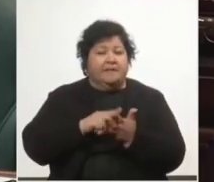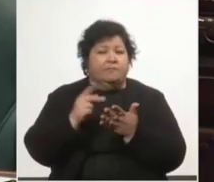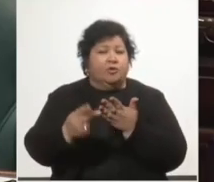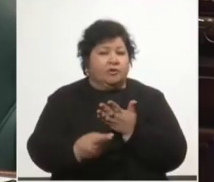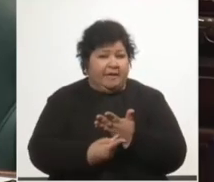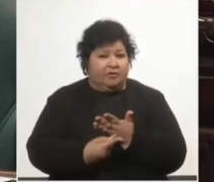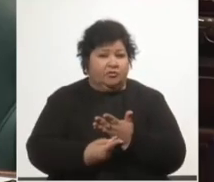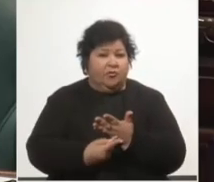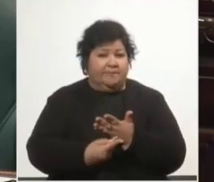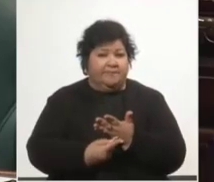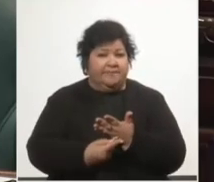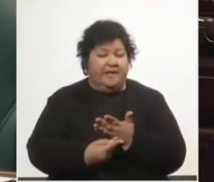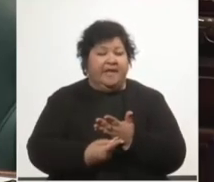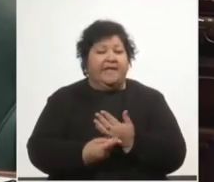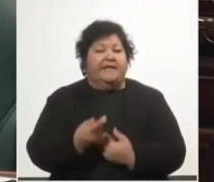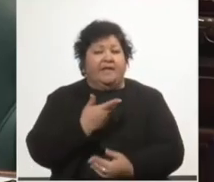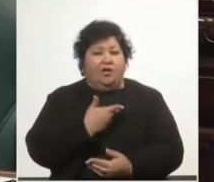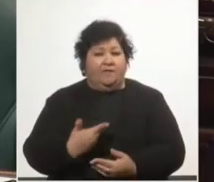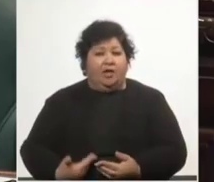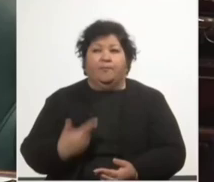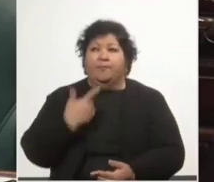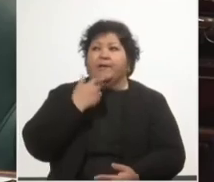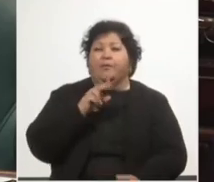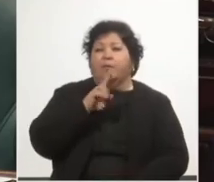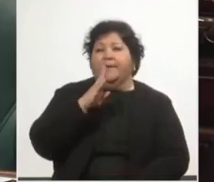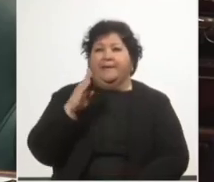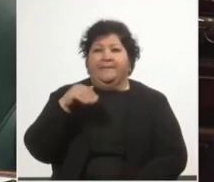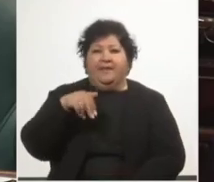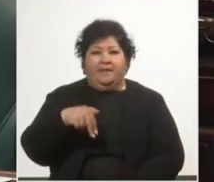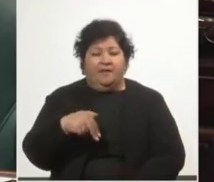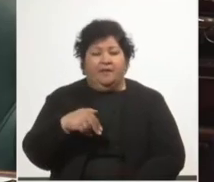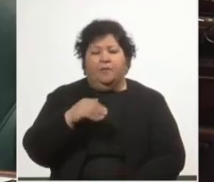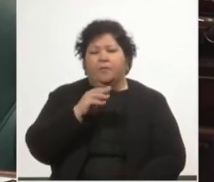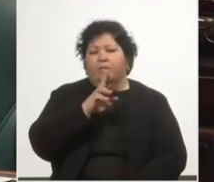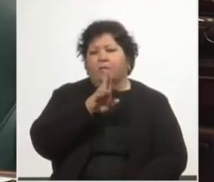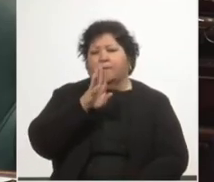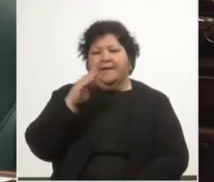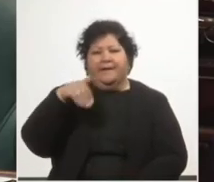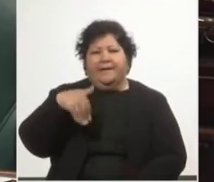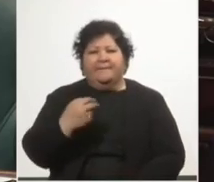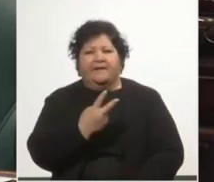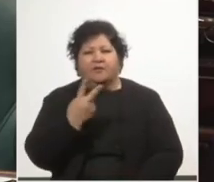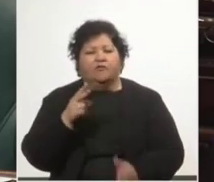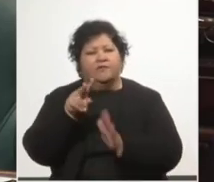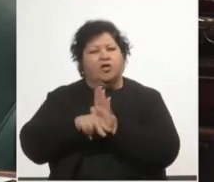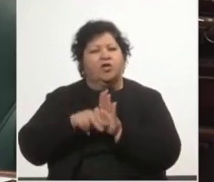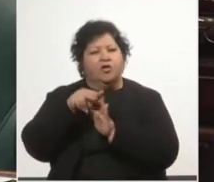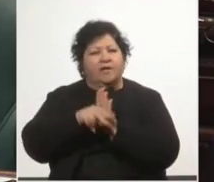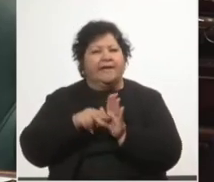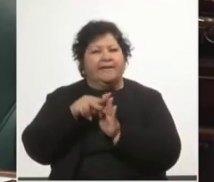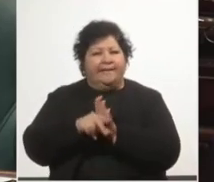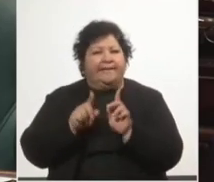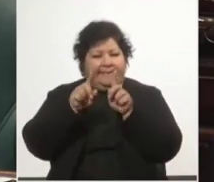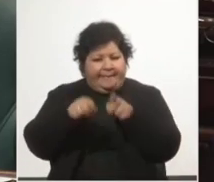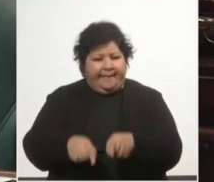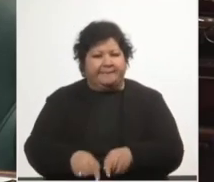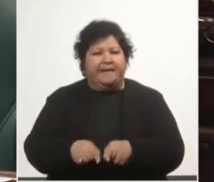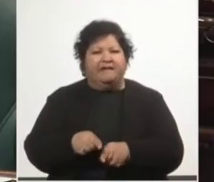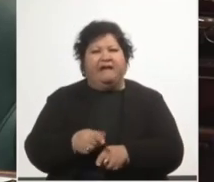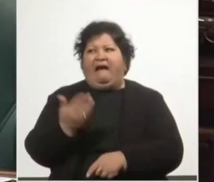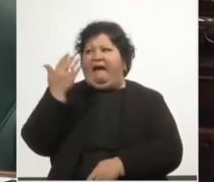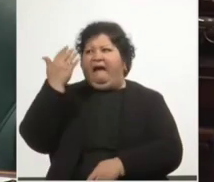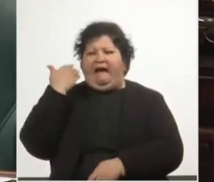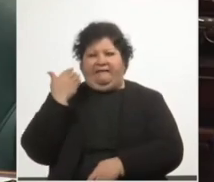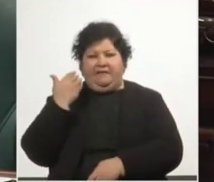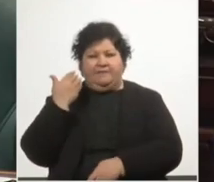administración anterior. La construcción de UPM2, del ferrocarril central, que en su momento fueron ejes centrales de crítica para la